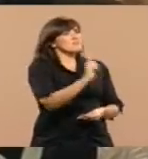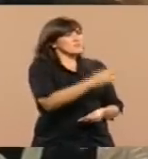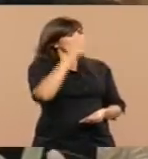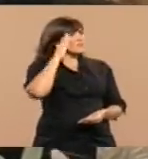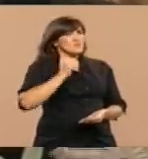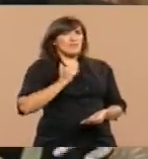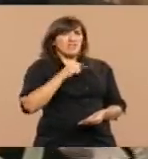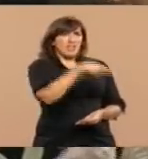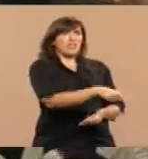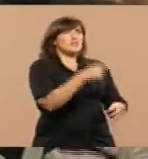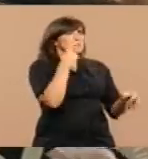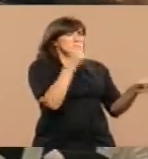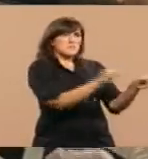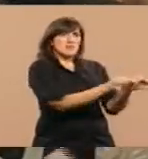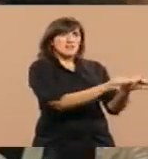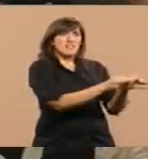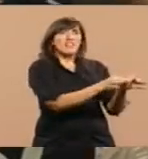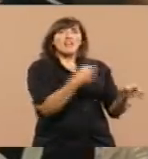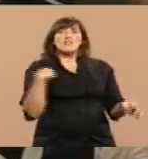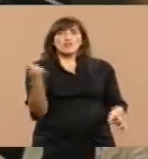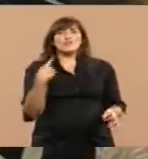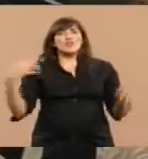es este en el que hoy estamos aquí.